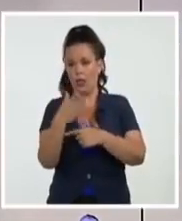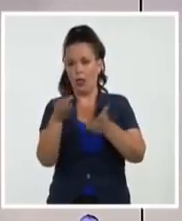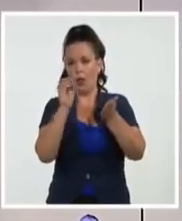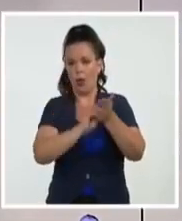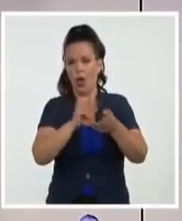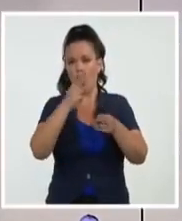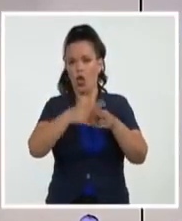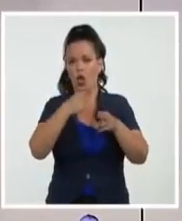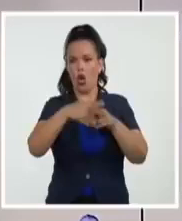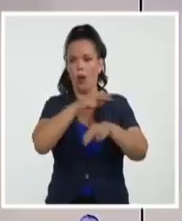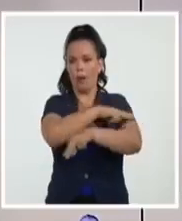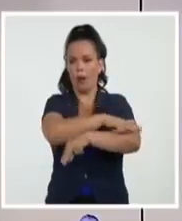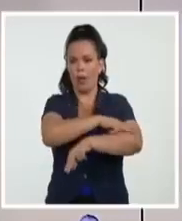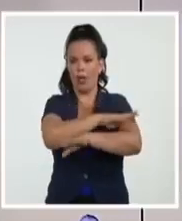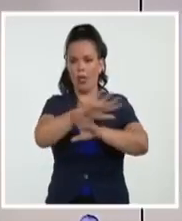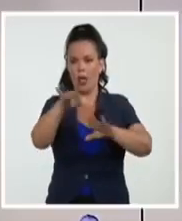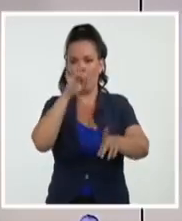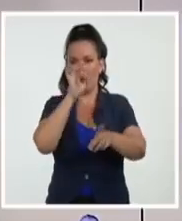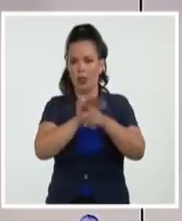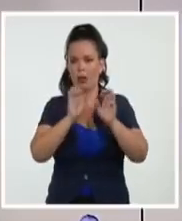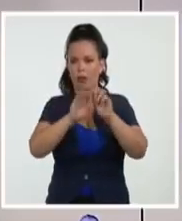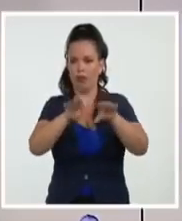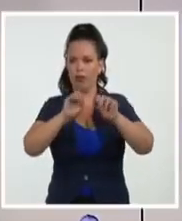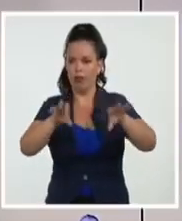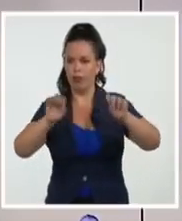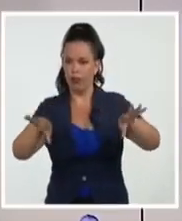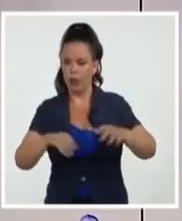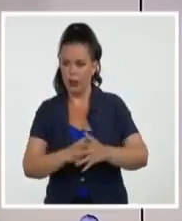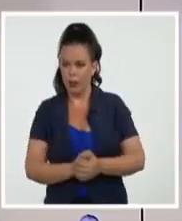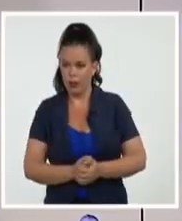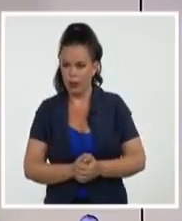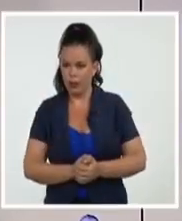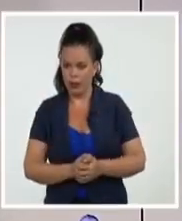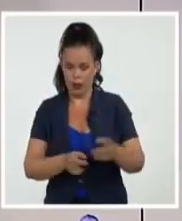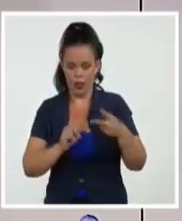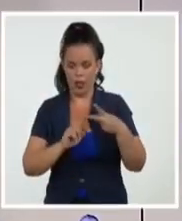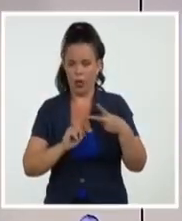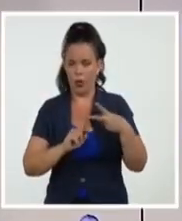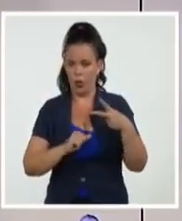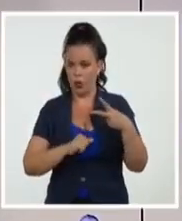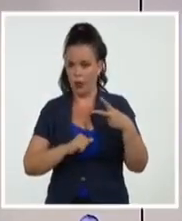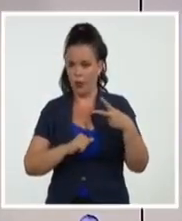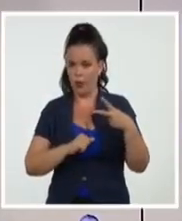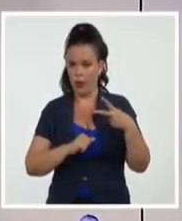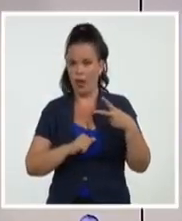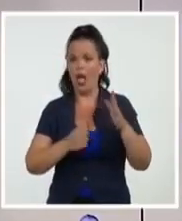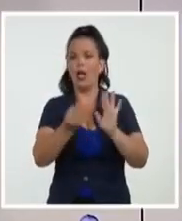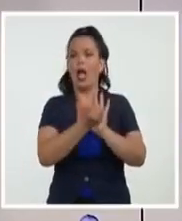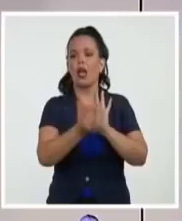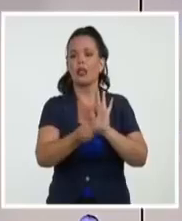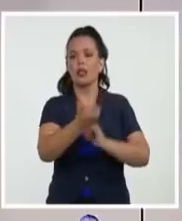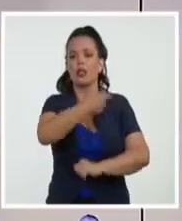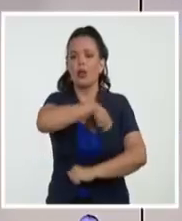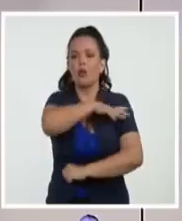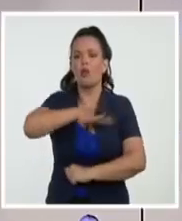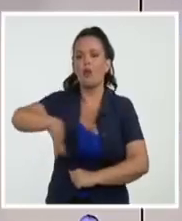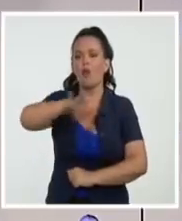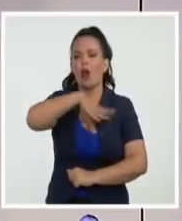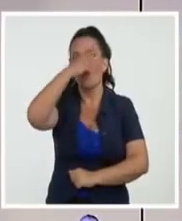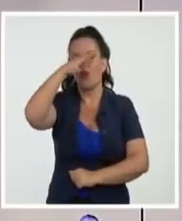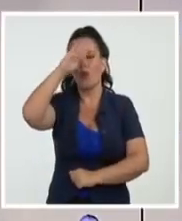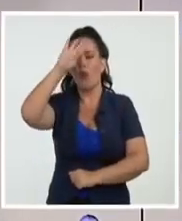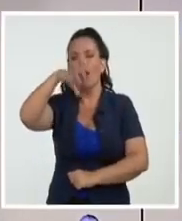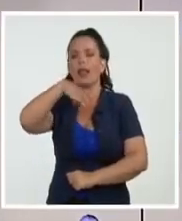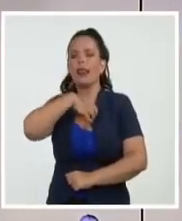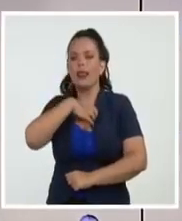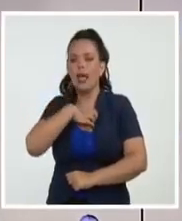Segundo, asegurar que los ciudadanos cubanos tengan acceso a Internet. Dicen que andan estudiando posibles